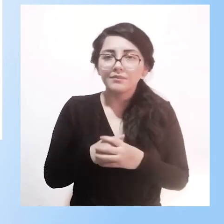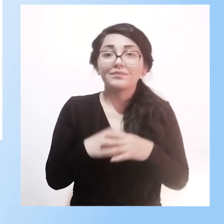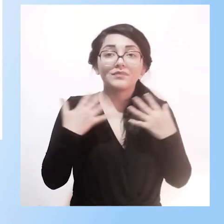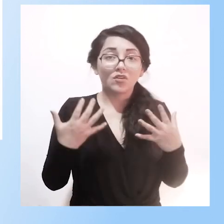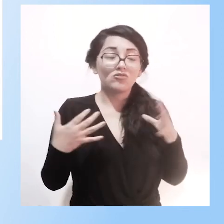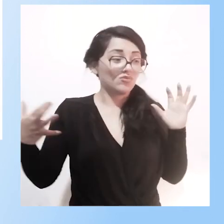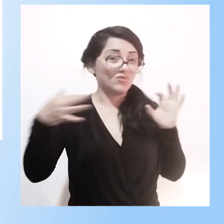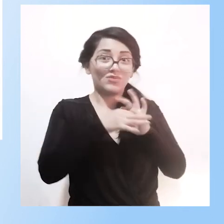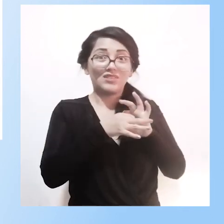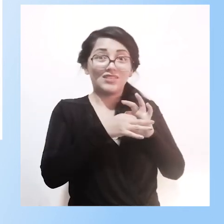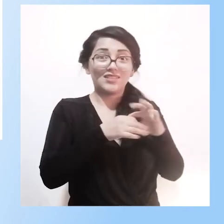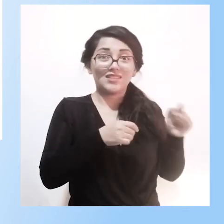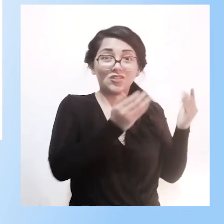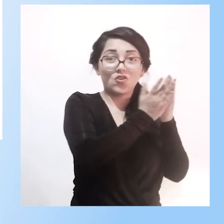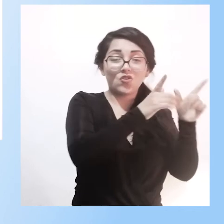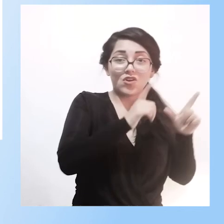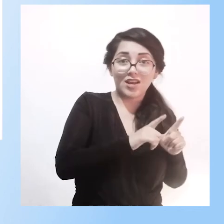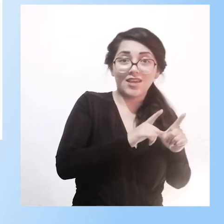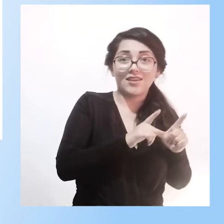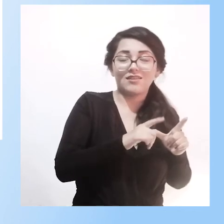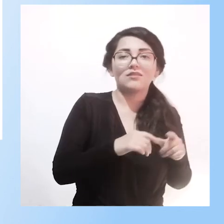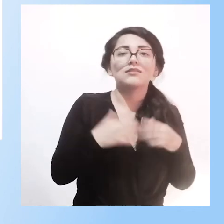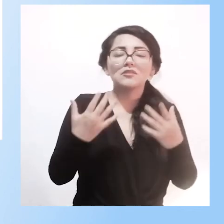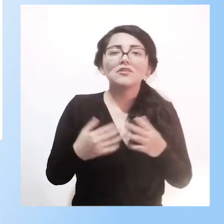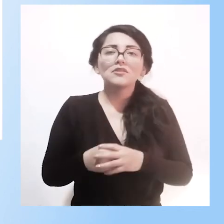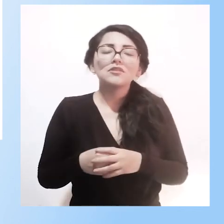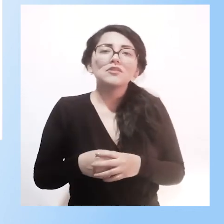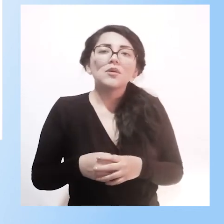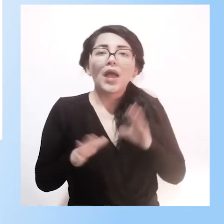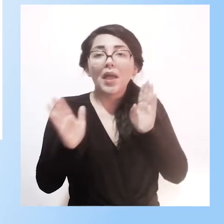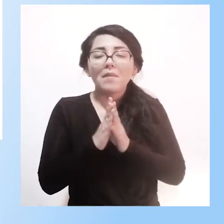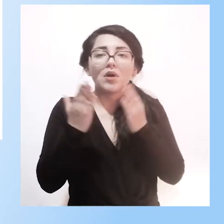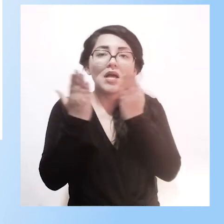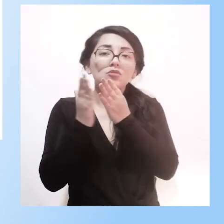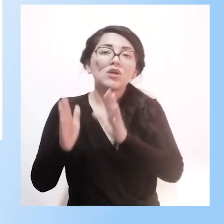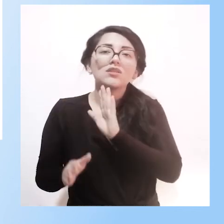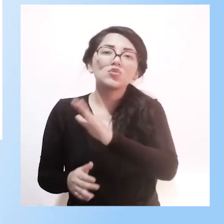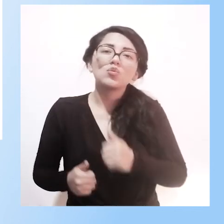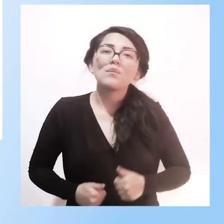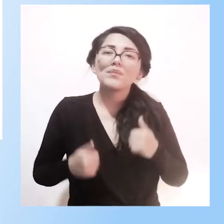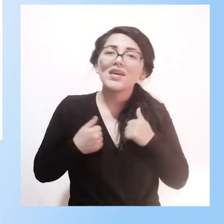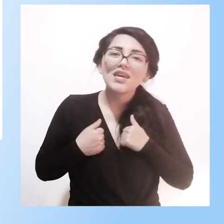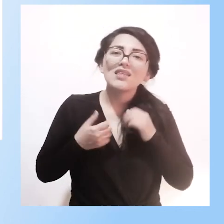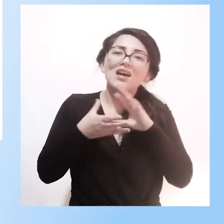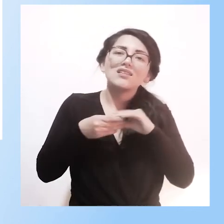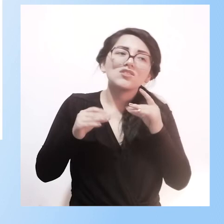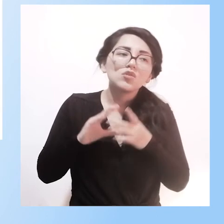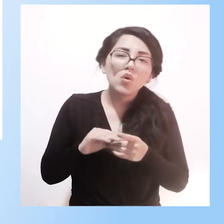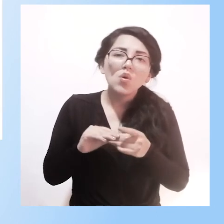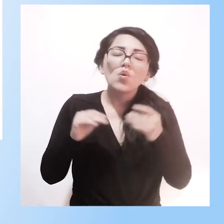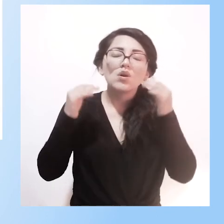mirada para este alumno. El alumno llega con su equipaje, con su vida, con su historia, con su histórico